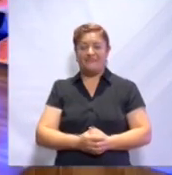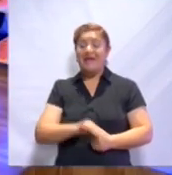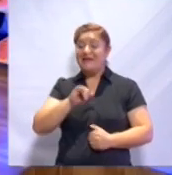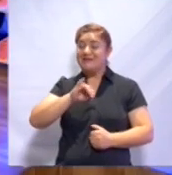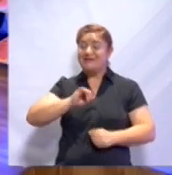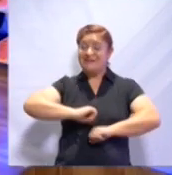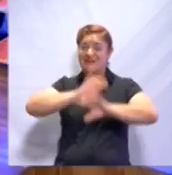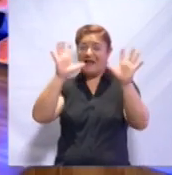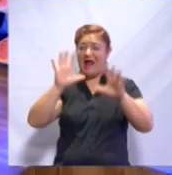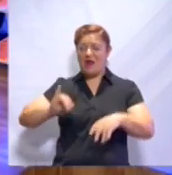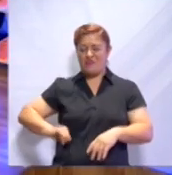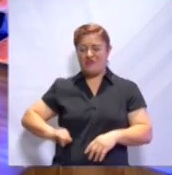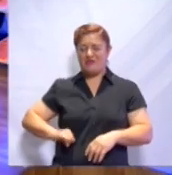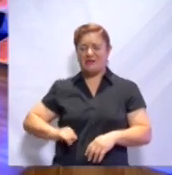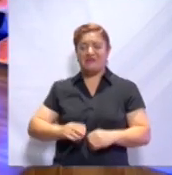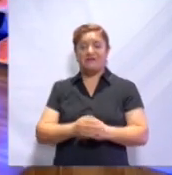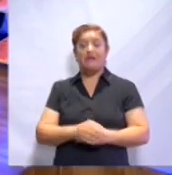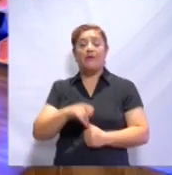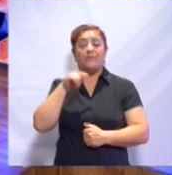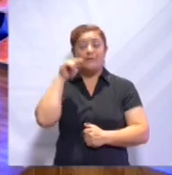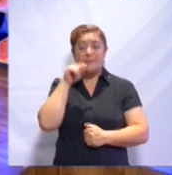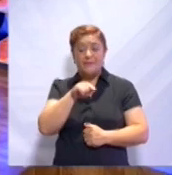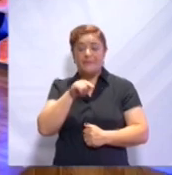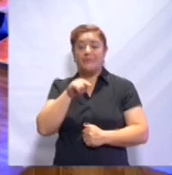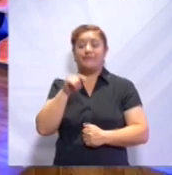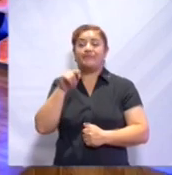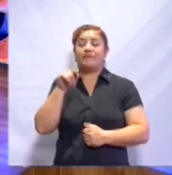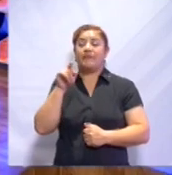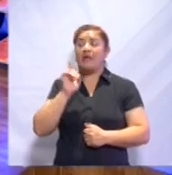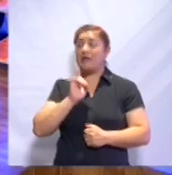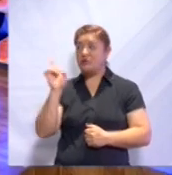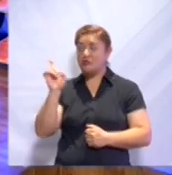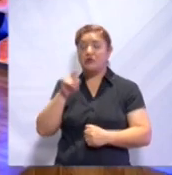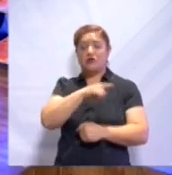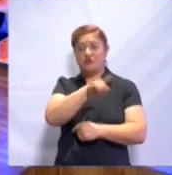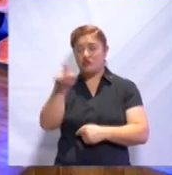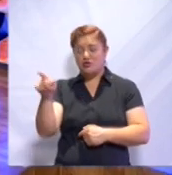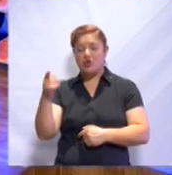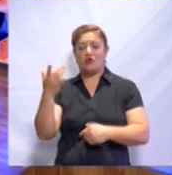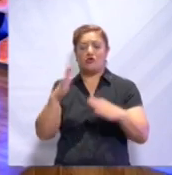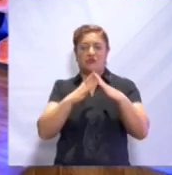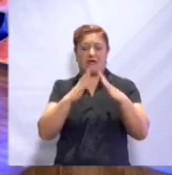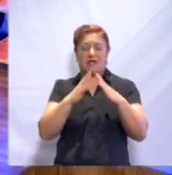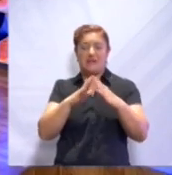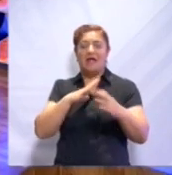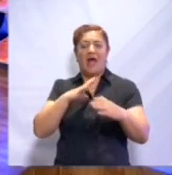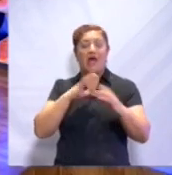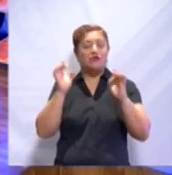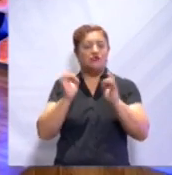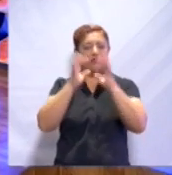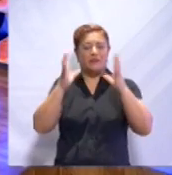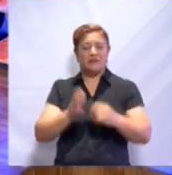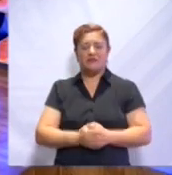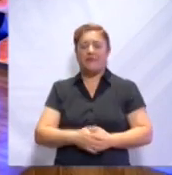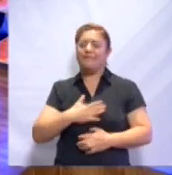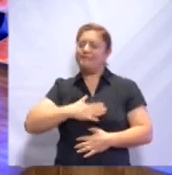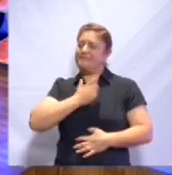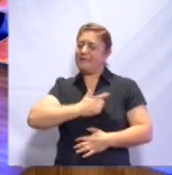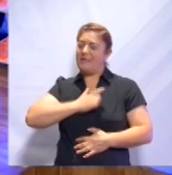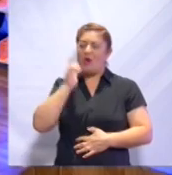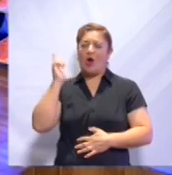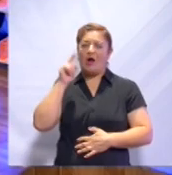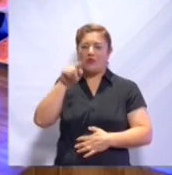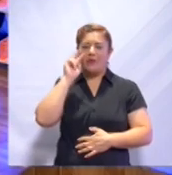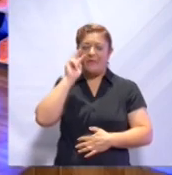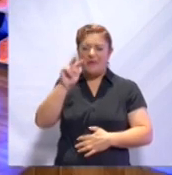El día de hoy traemos no solo para ti, sino para todos los que nos acompañan en casa una dinámica, una sorpresa. Me gustaría que pudieran observar